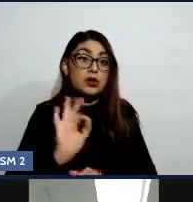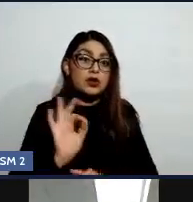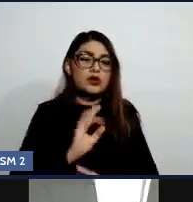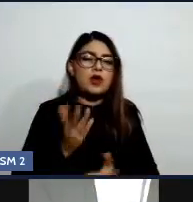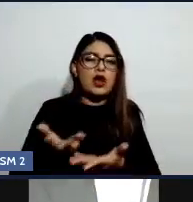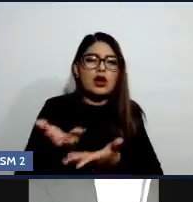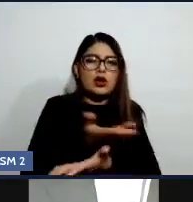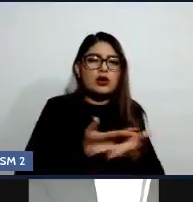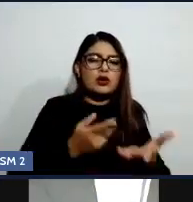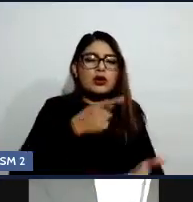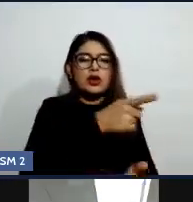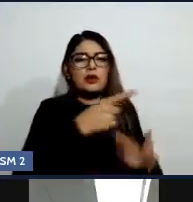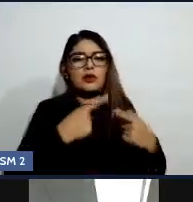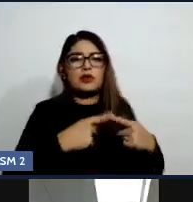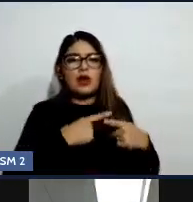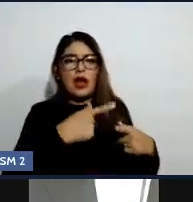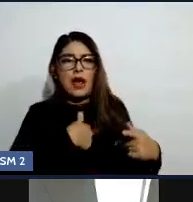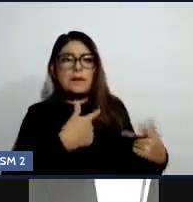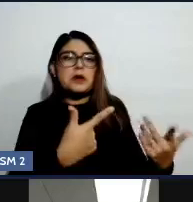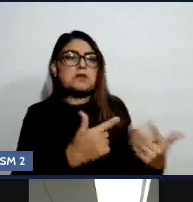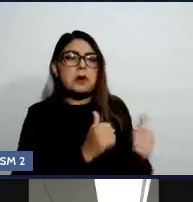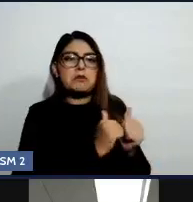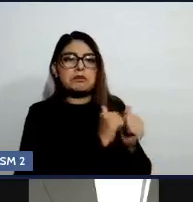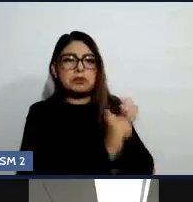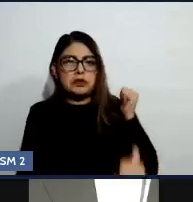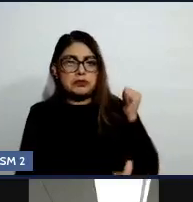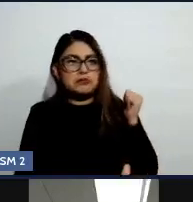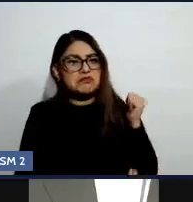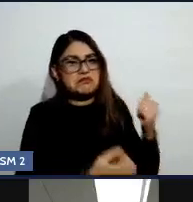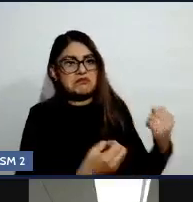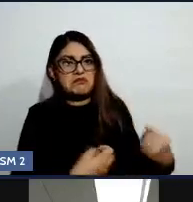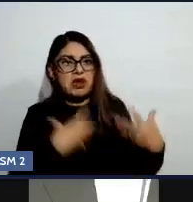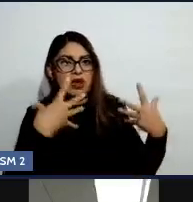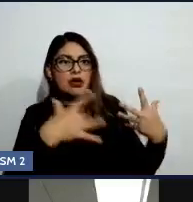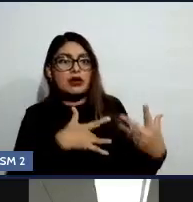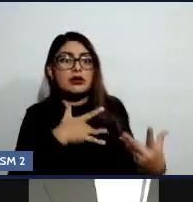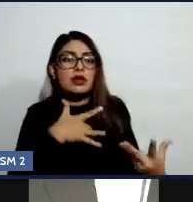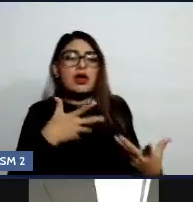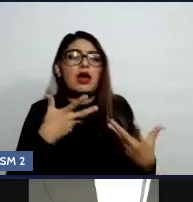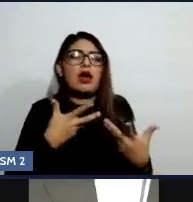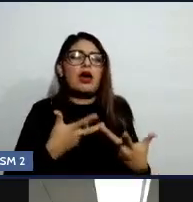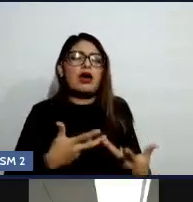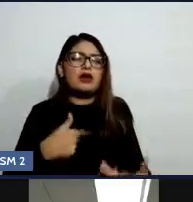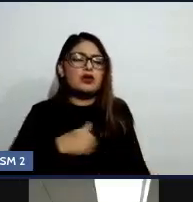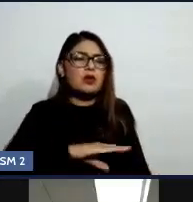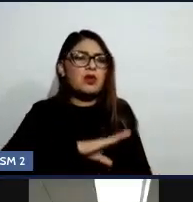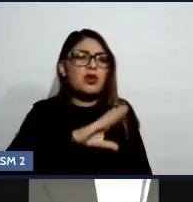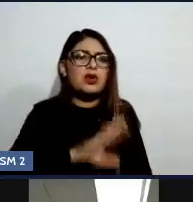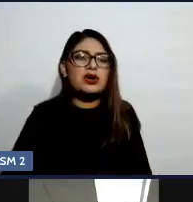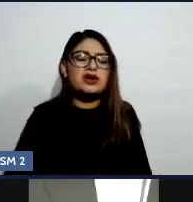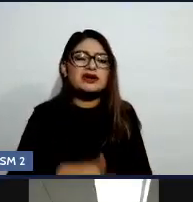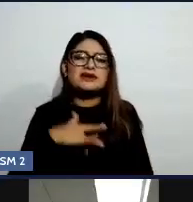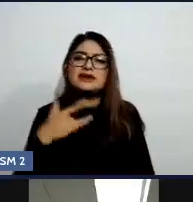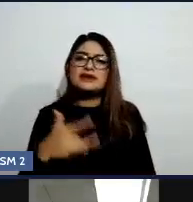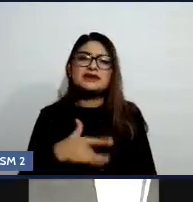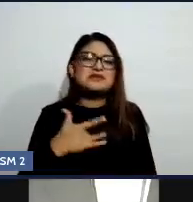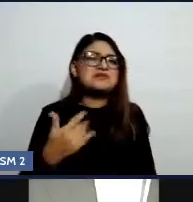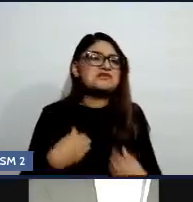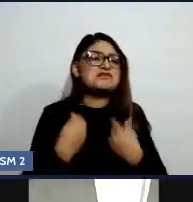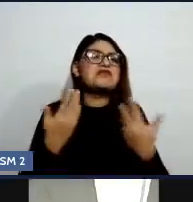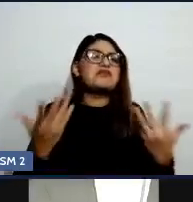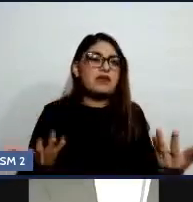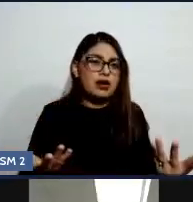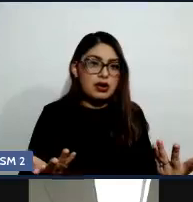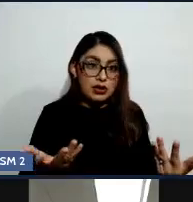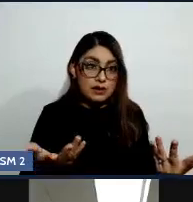bueno, siento que mi vida se acaba y casi me quiero morir en realidad, ¿no? Entonces, pero es eso, ¿no? Que